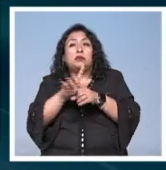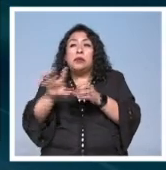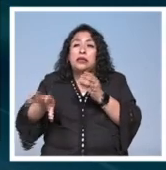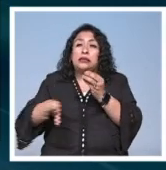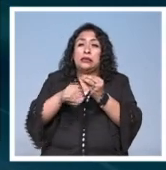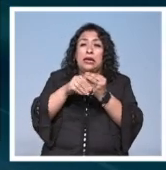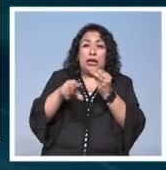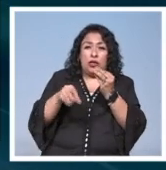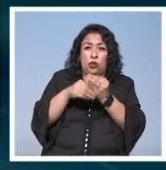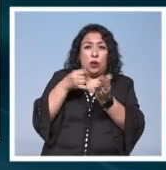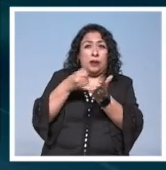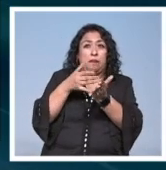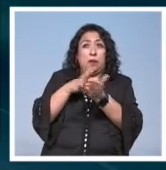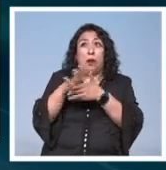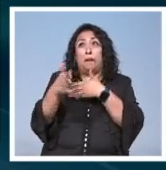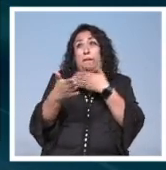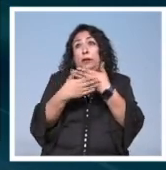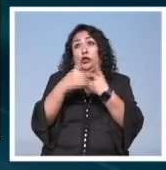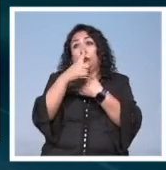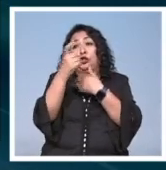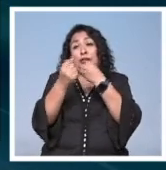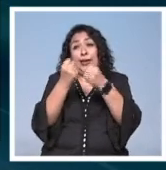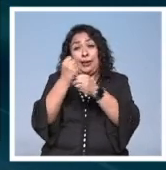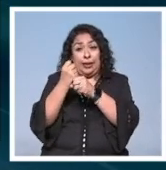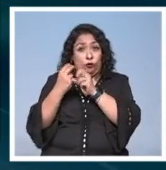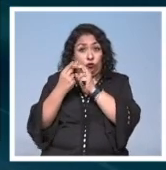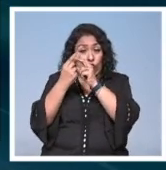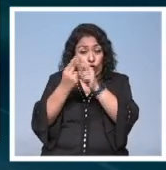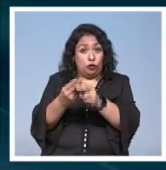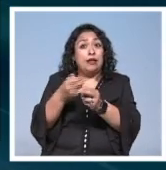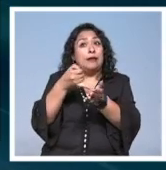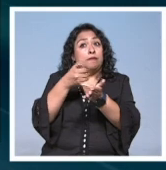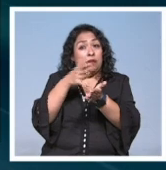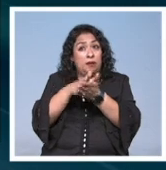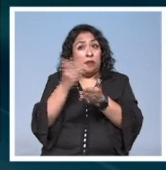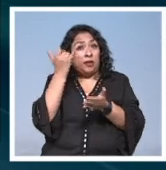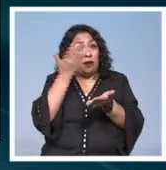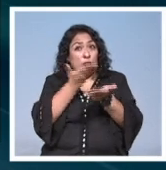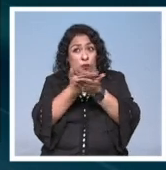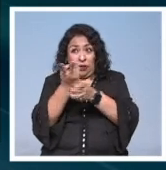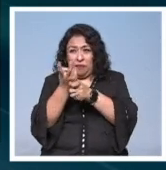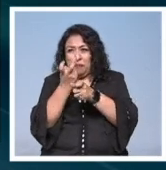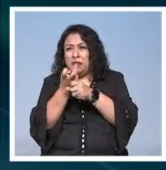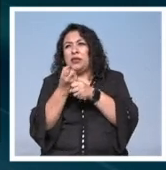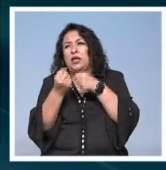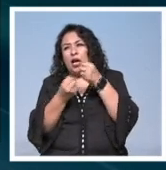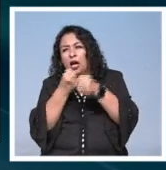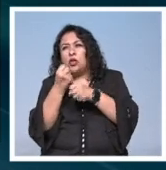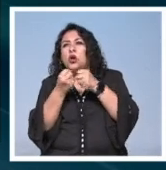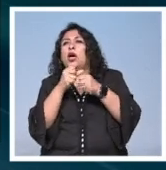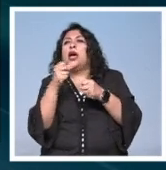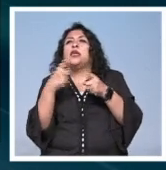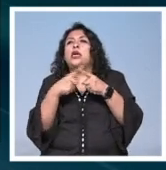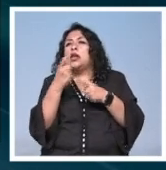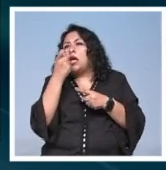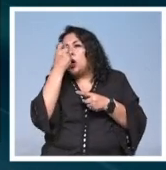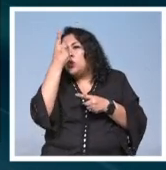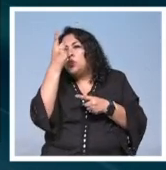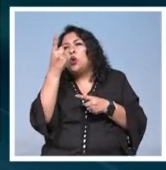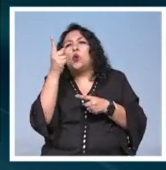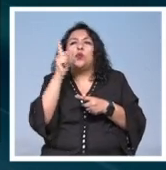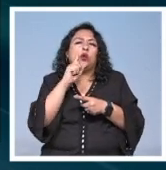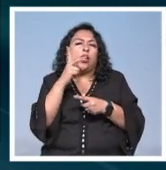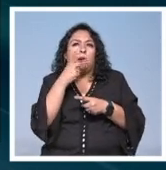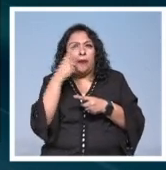que se imprimirá dentro de 100 años. La iniciativa invita cada año desde su origen a un autor o autora